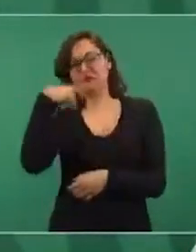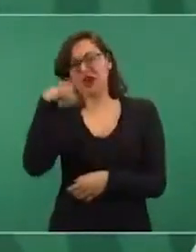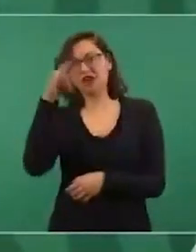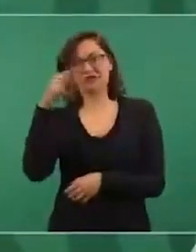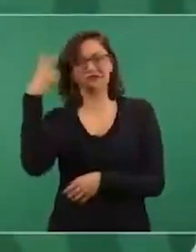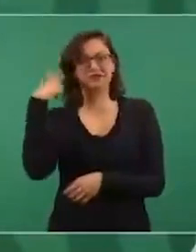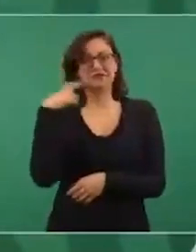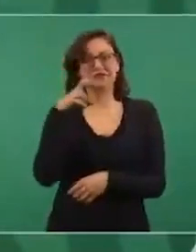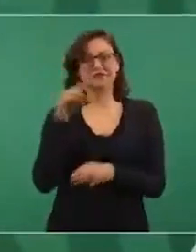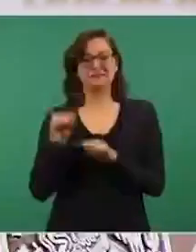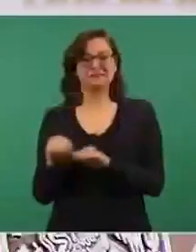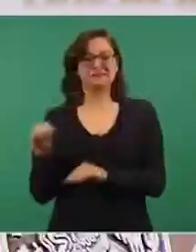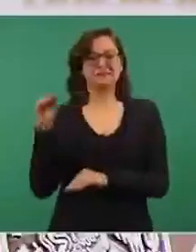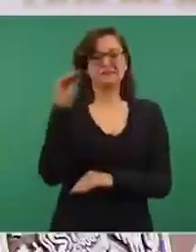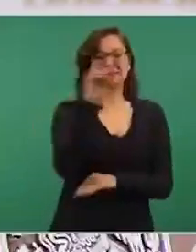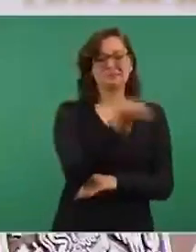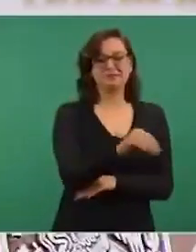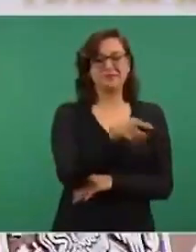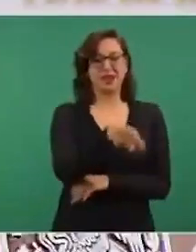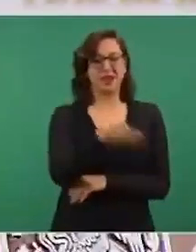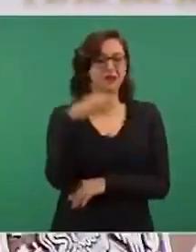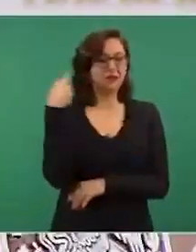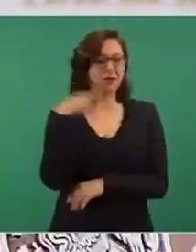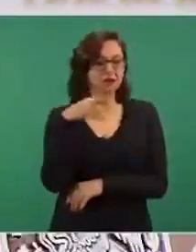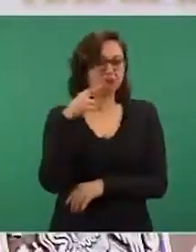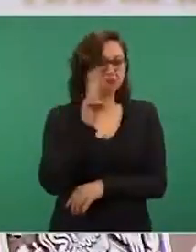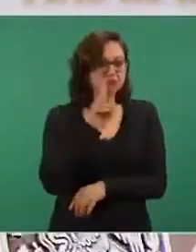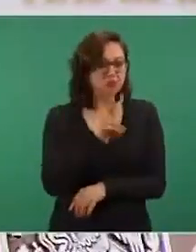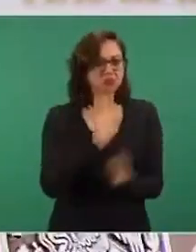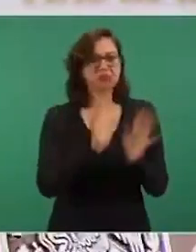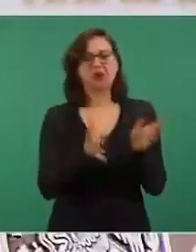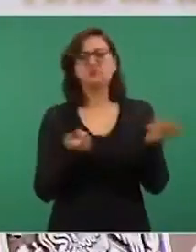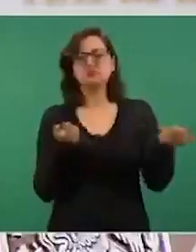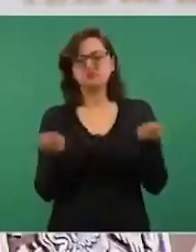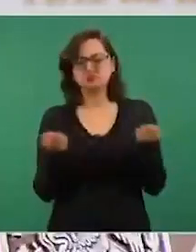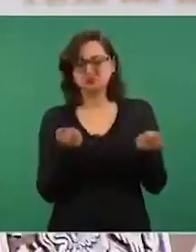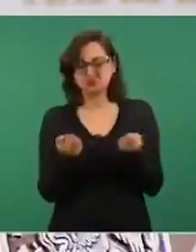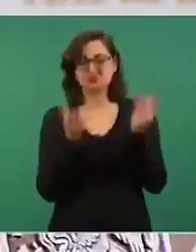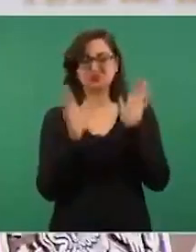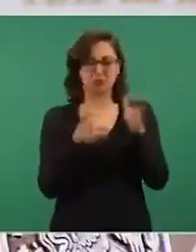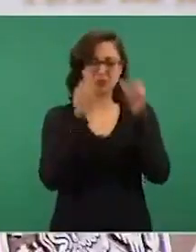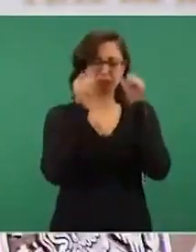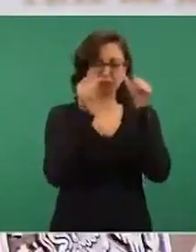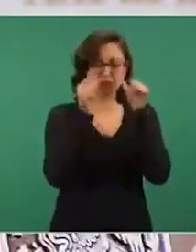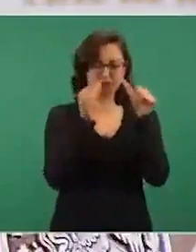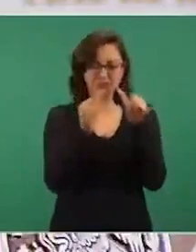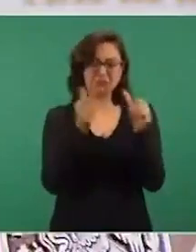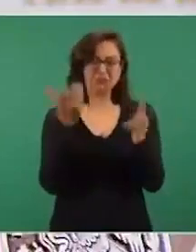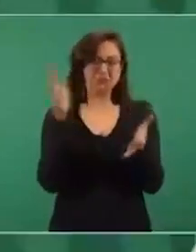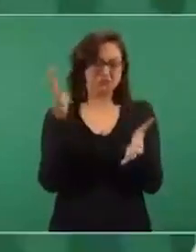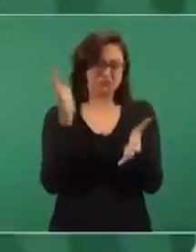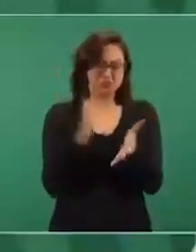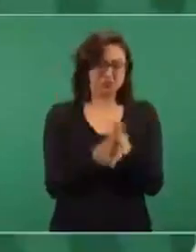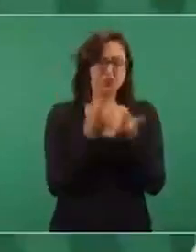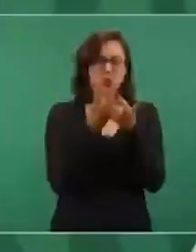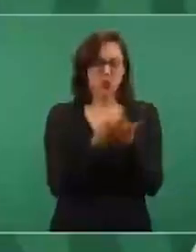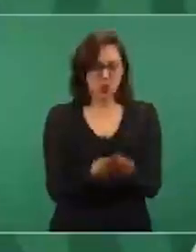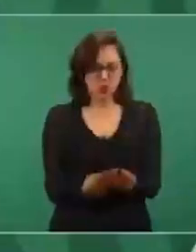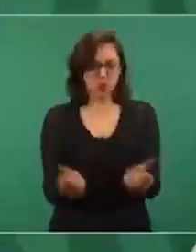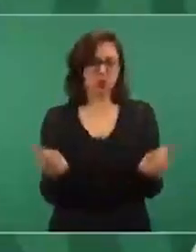ya había personal atendiendo el incendio y se logró controlar.